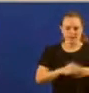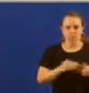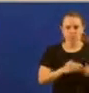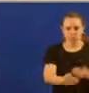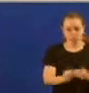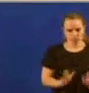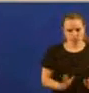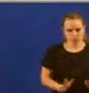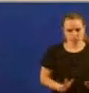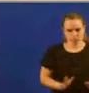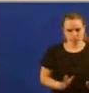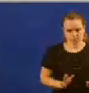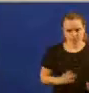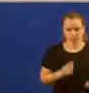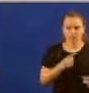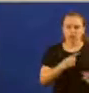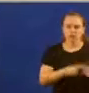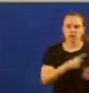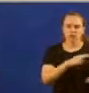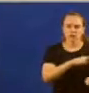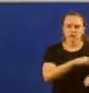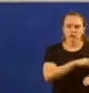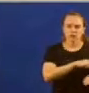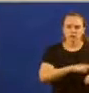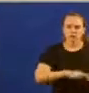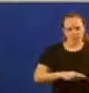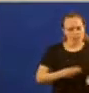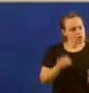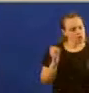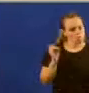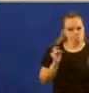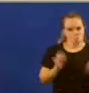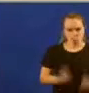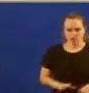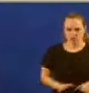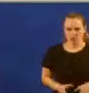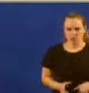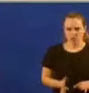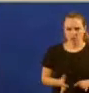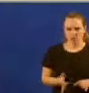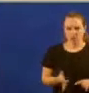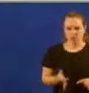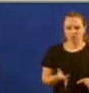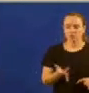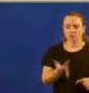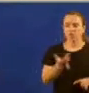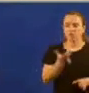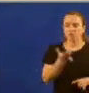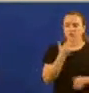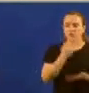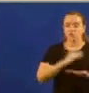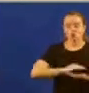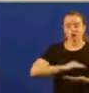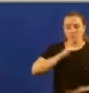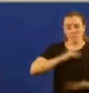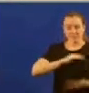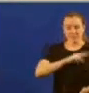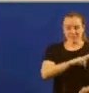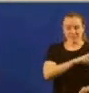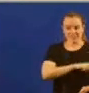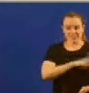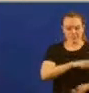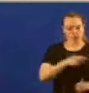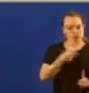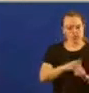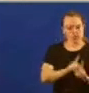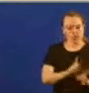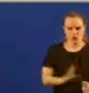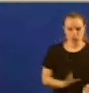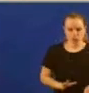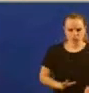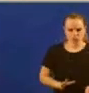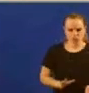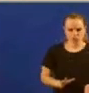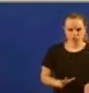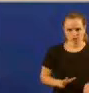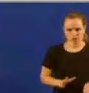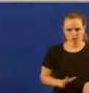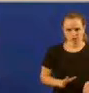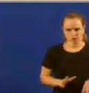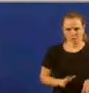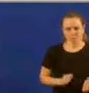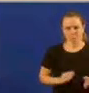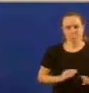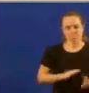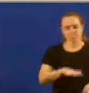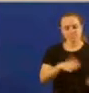e a Xunta de Galicia fai o mesmo cando evita usar toda a capacidade de endevedamento e cando reduce os niveis de